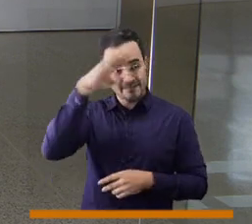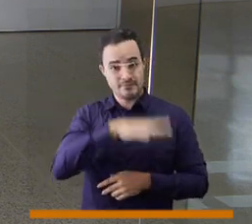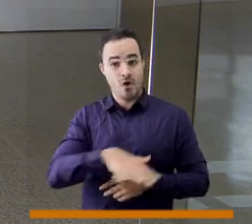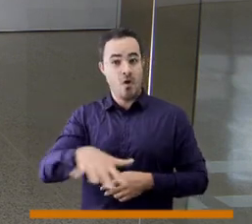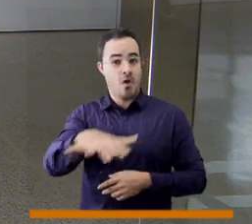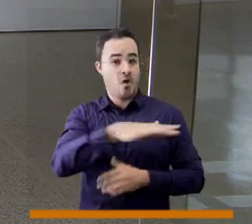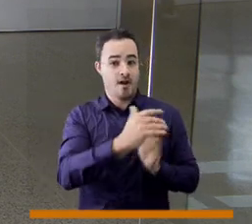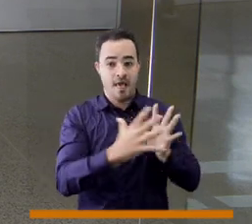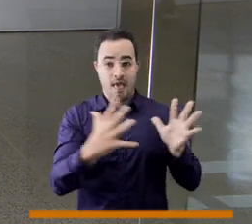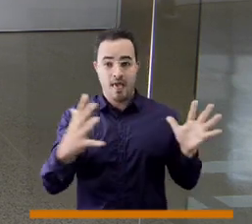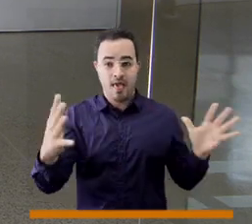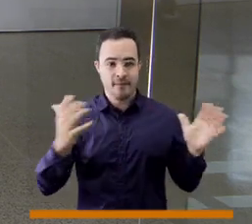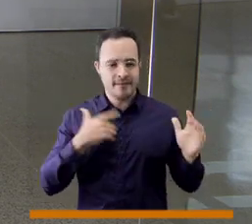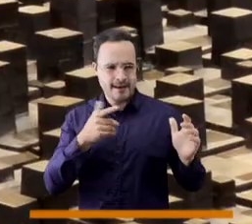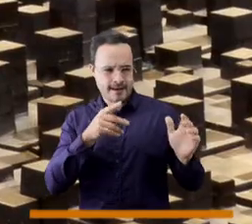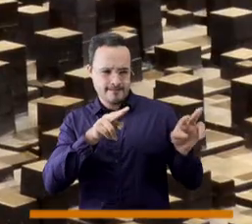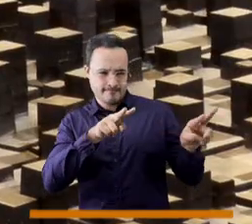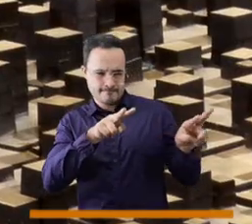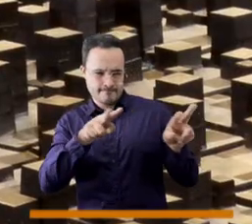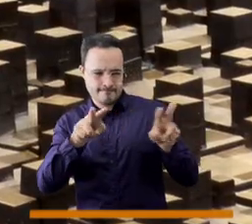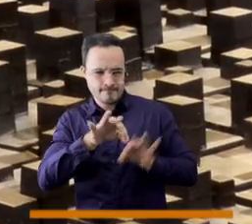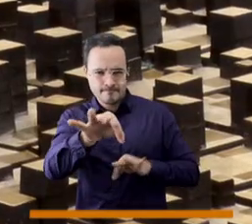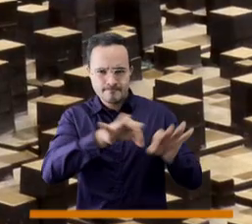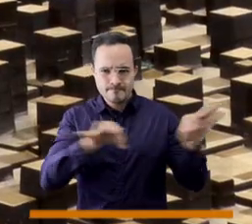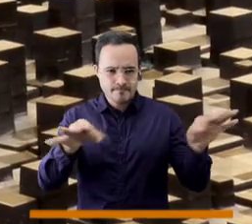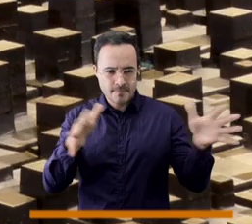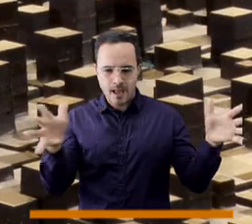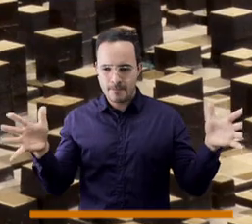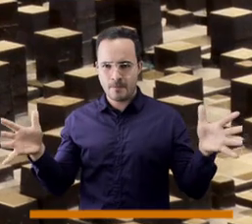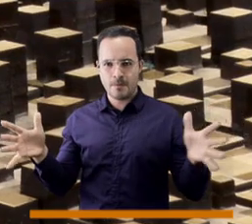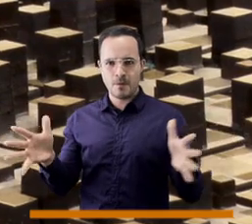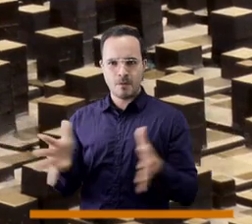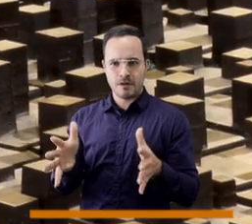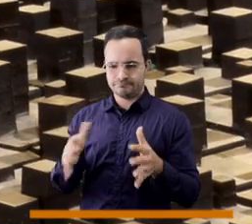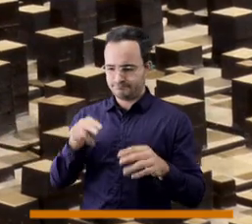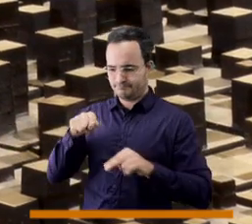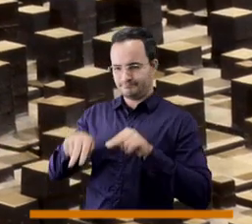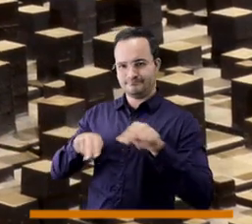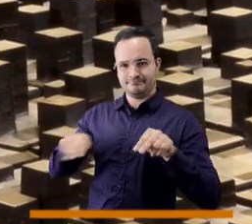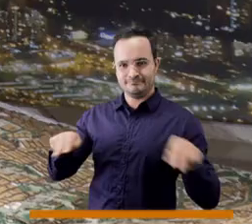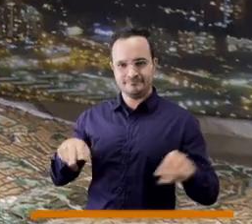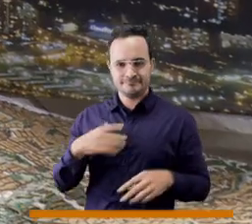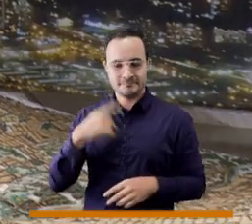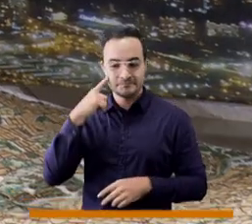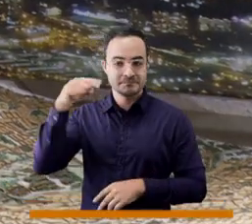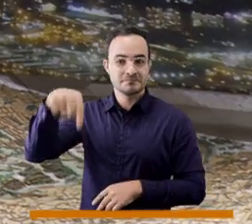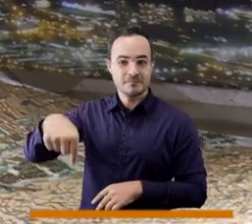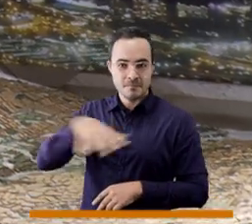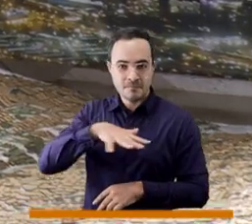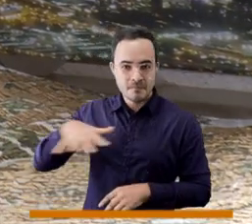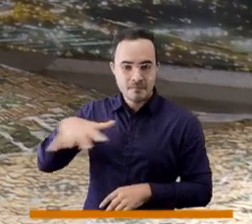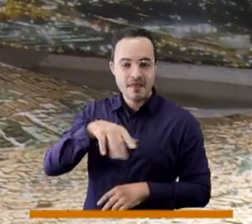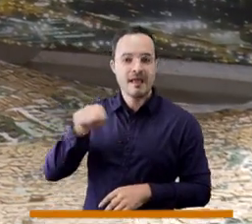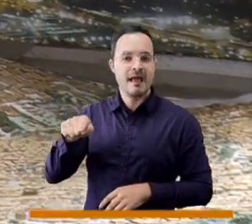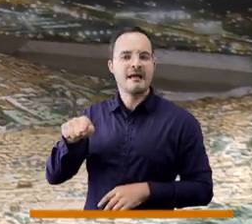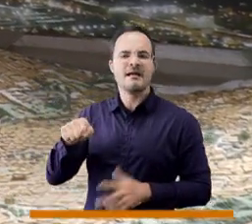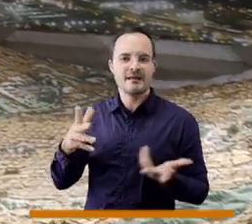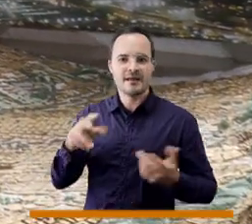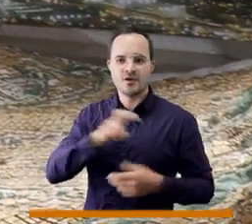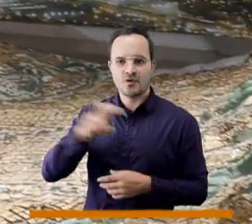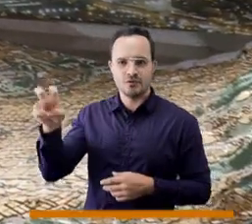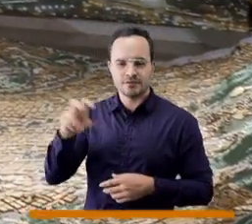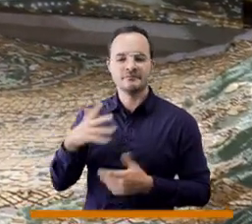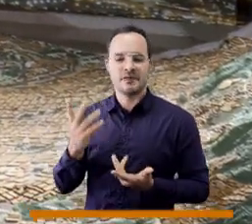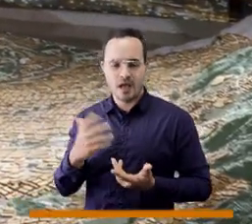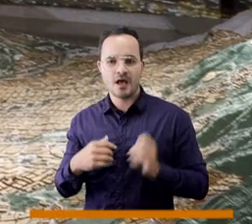maqueta que se encuentra ubicada en el punto digamos exacto de la ciudad cierto por ejemplo aquí donde estamos en este momento es el norte de la ciudad